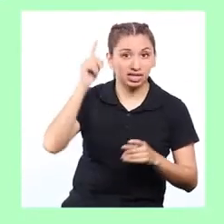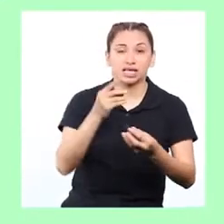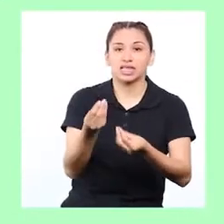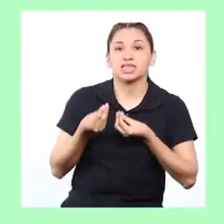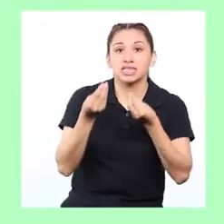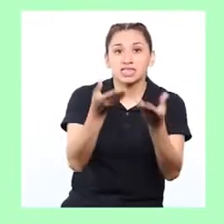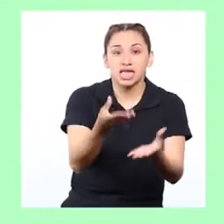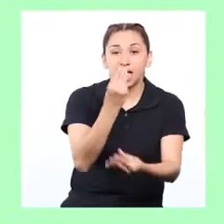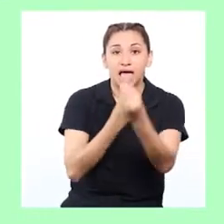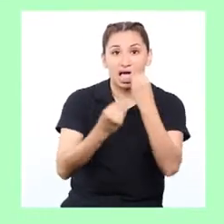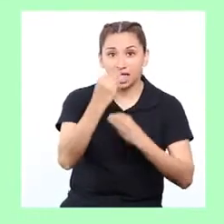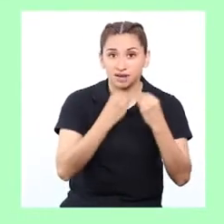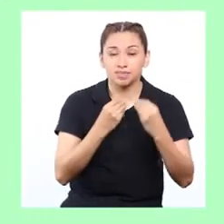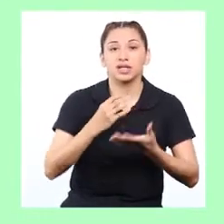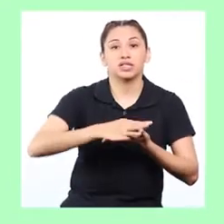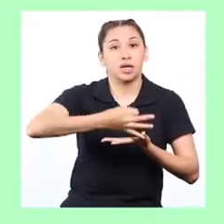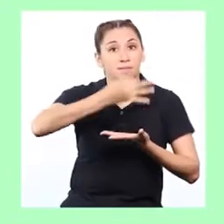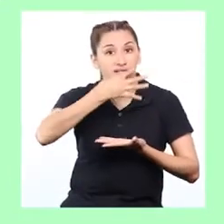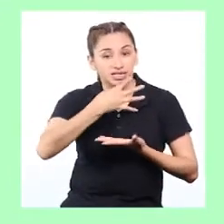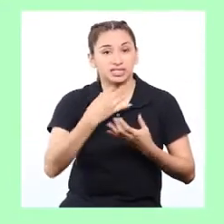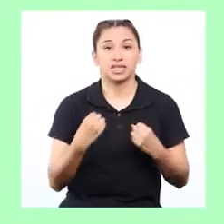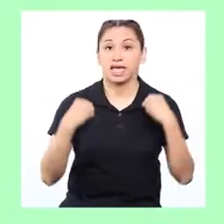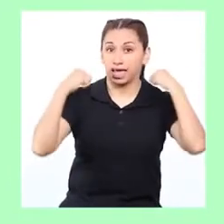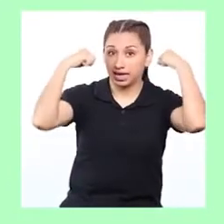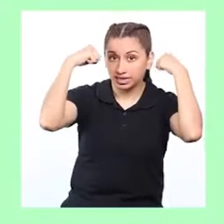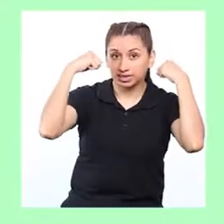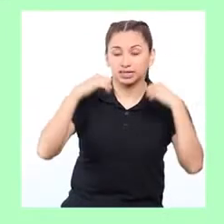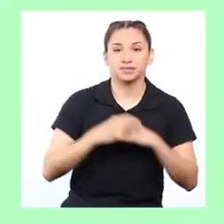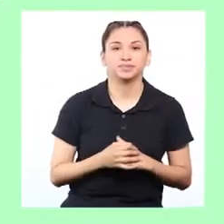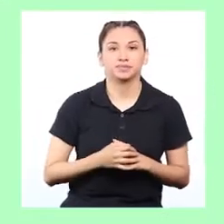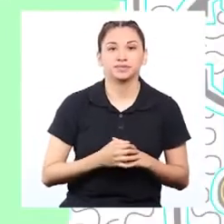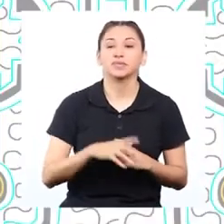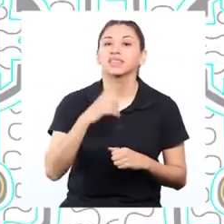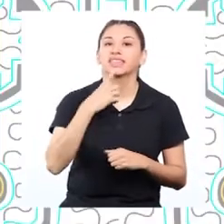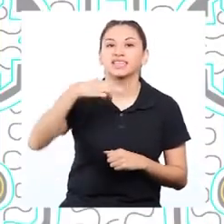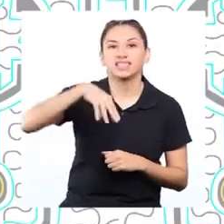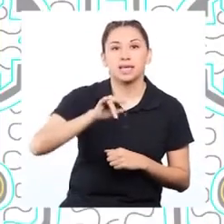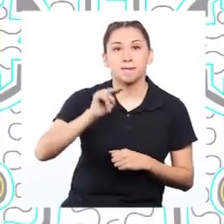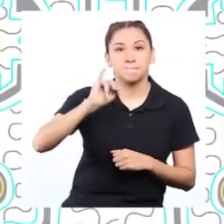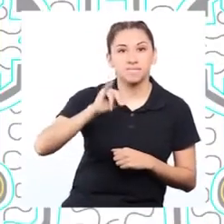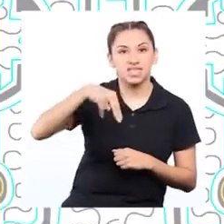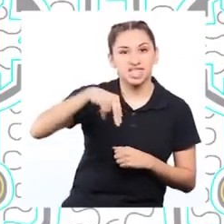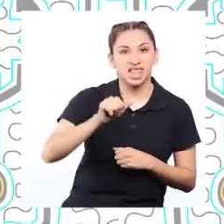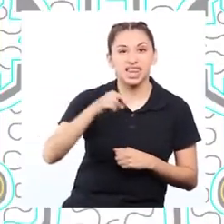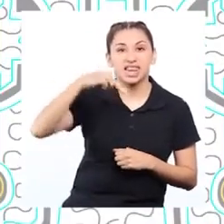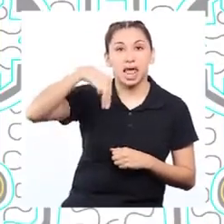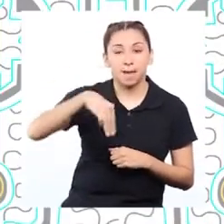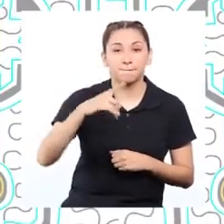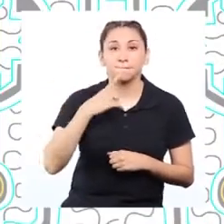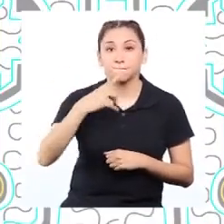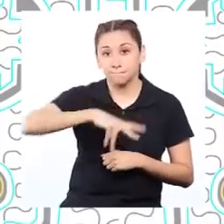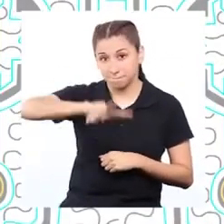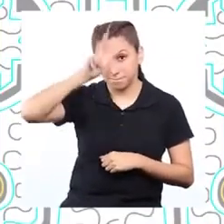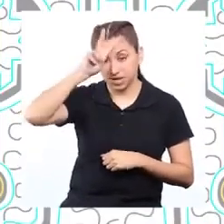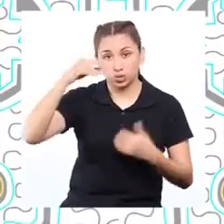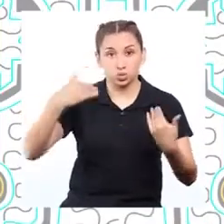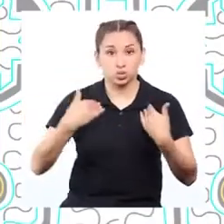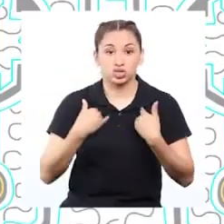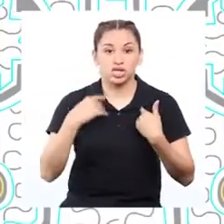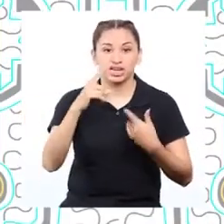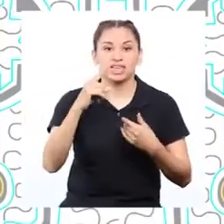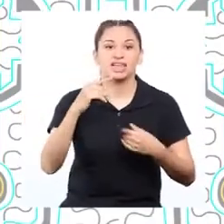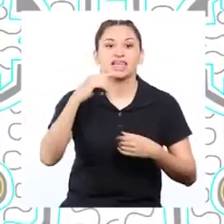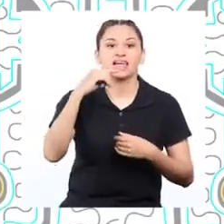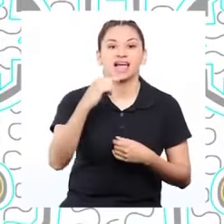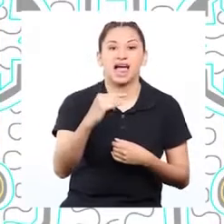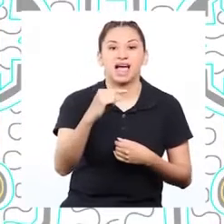proporcionan alimento, medicinas y energía. Según el Minam, en el Perú, una de las fuentes de emisión de los